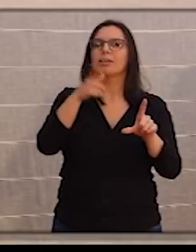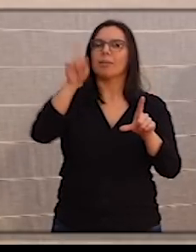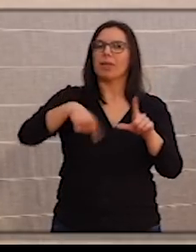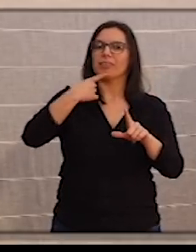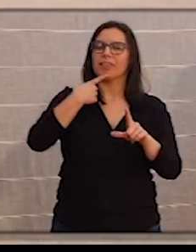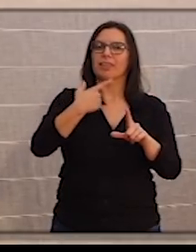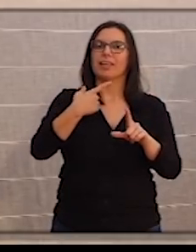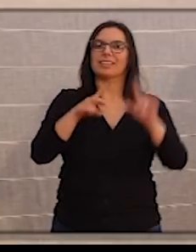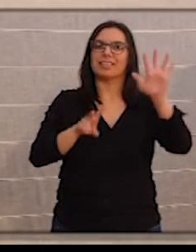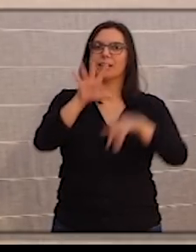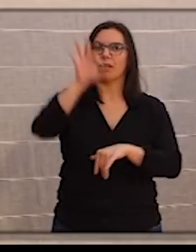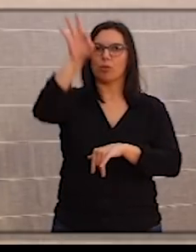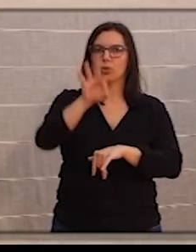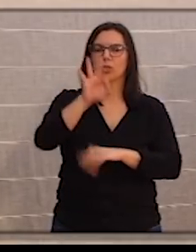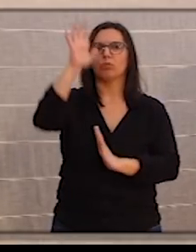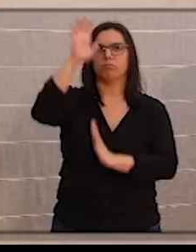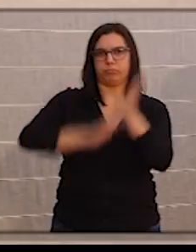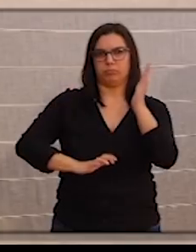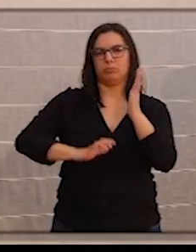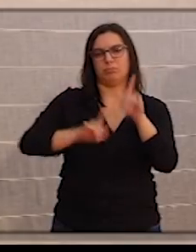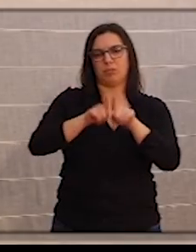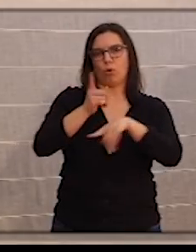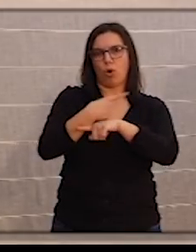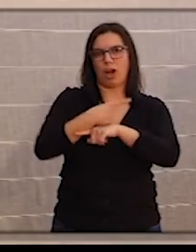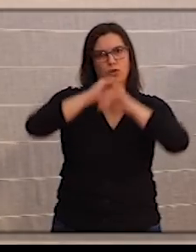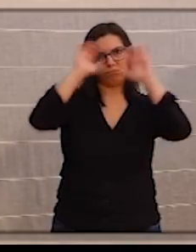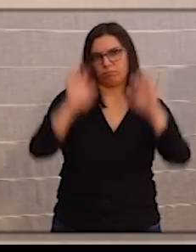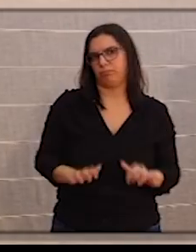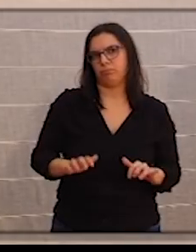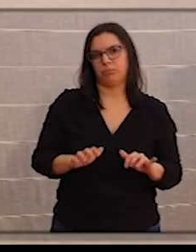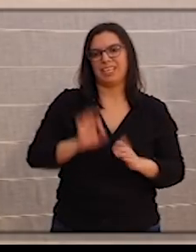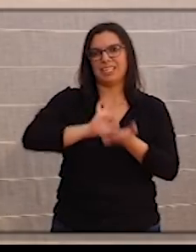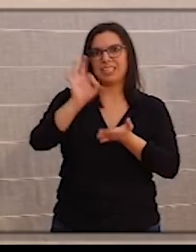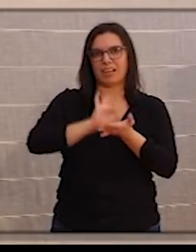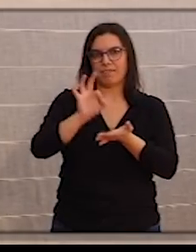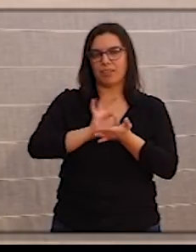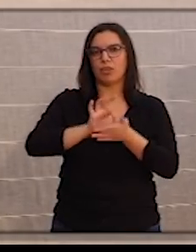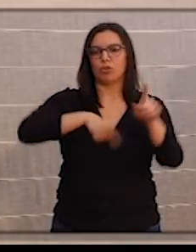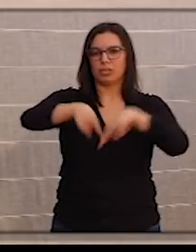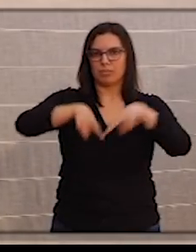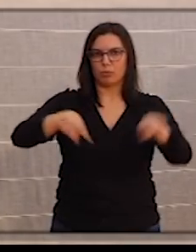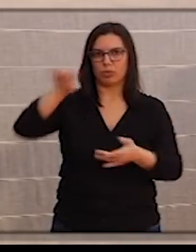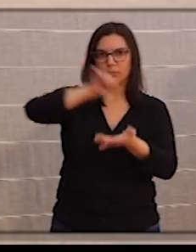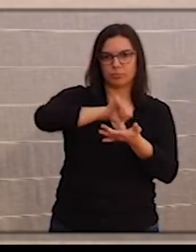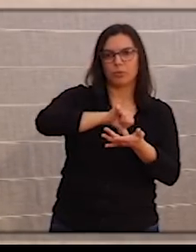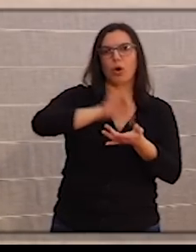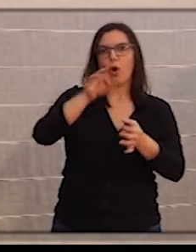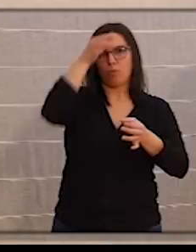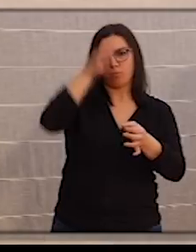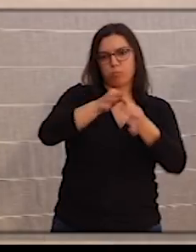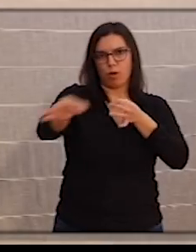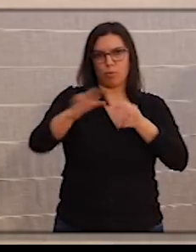reducción del 75% del servicio de transporte, metropolitano e interurbano,